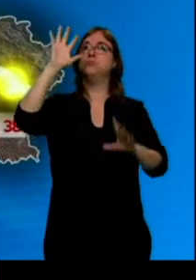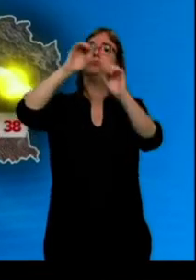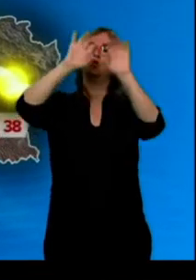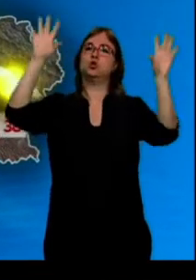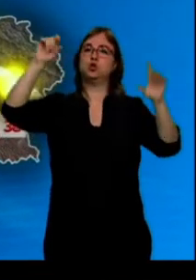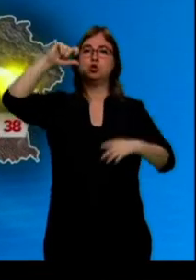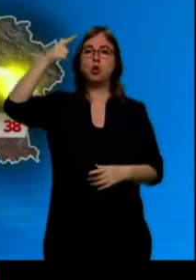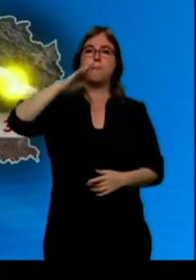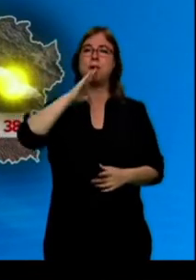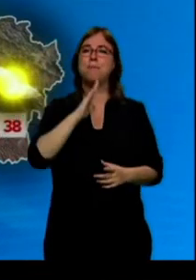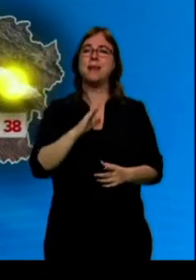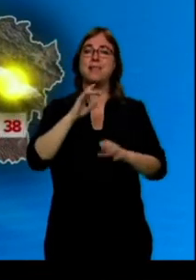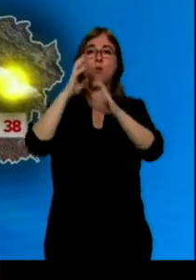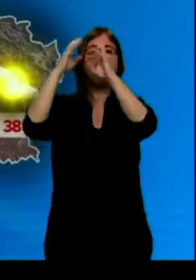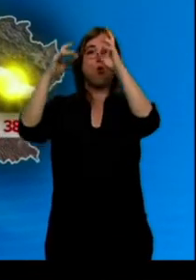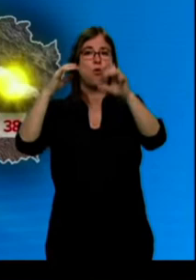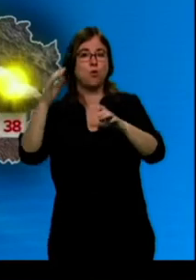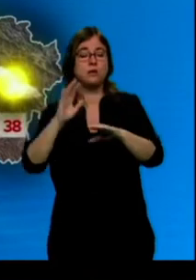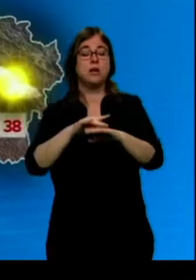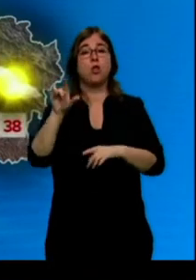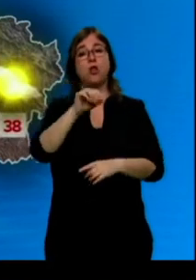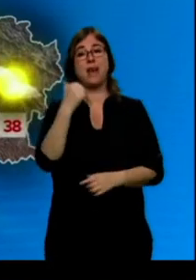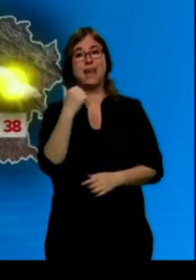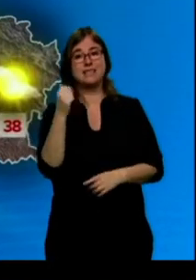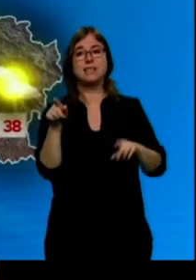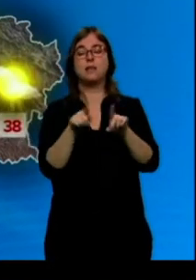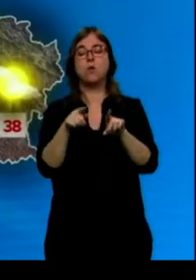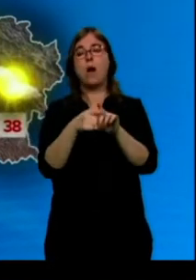nubosidad de evolución. Para la zona este se espera también algo de calima.